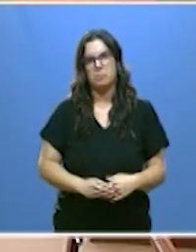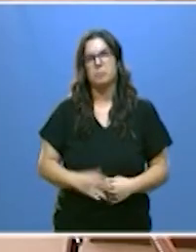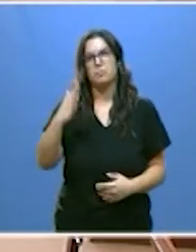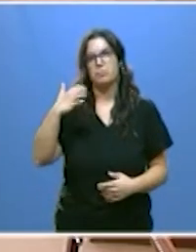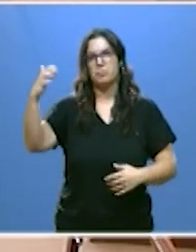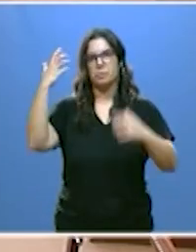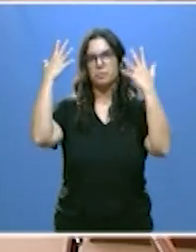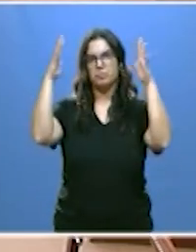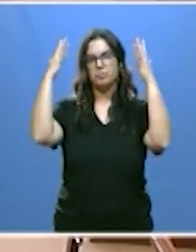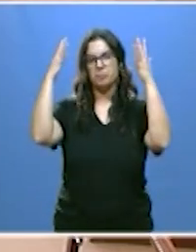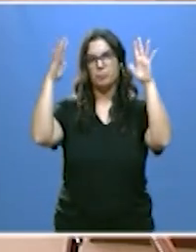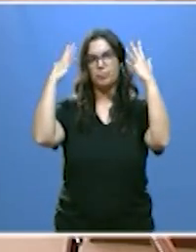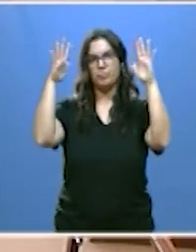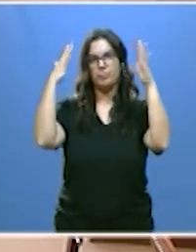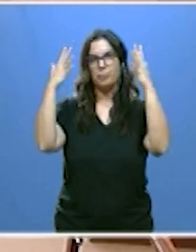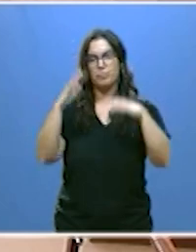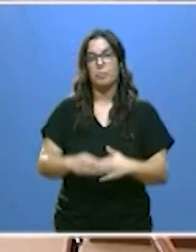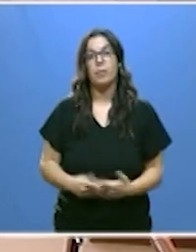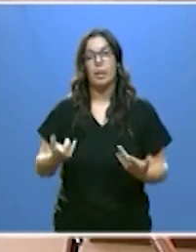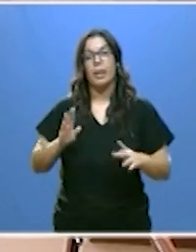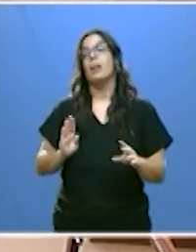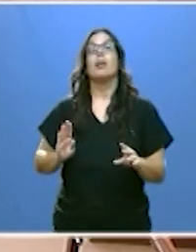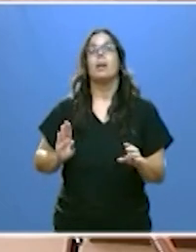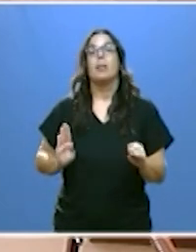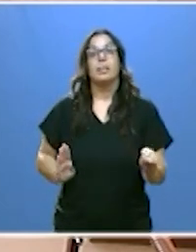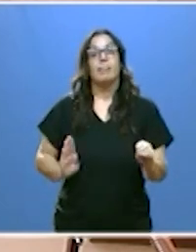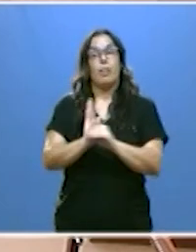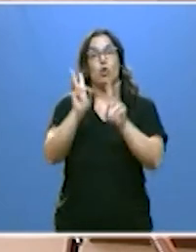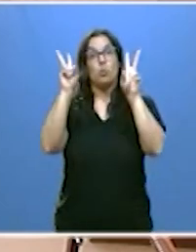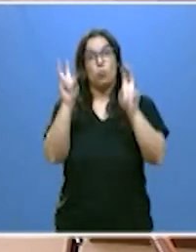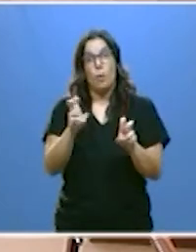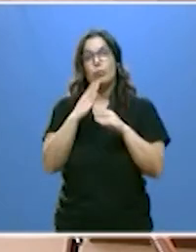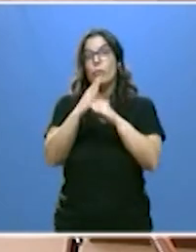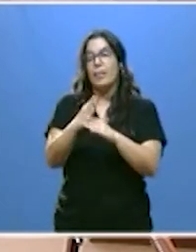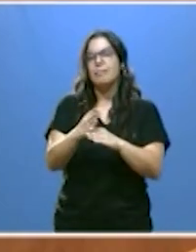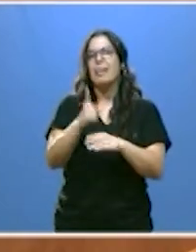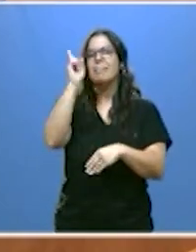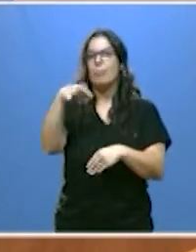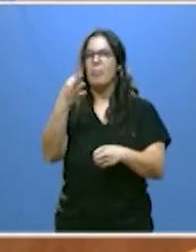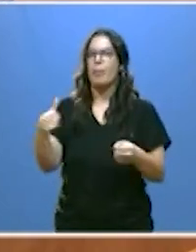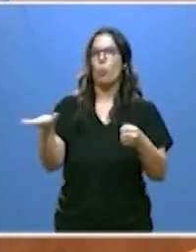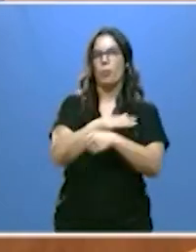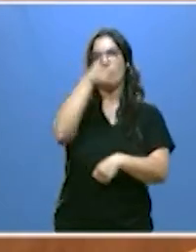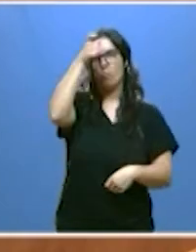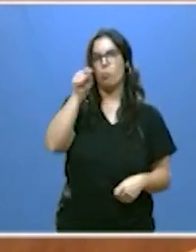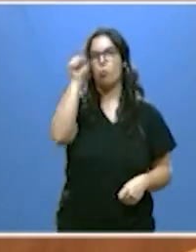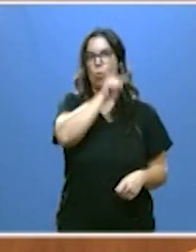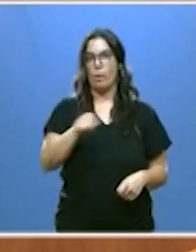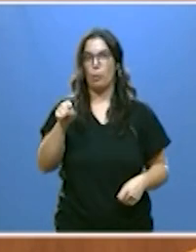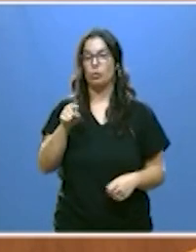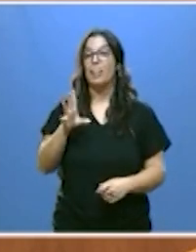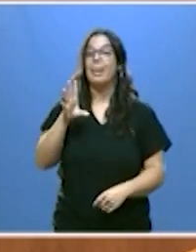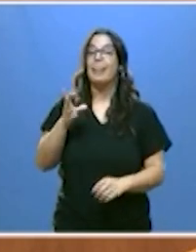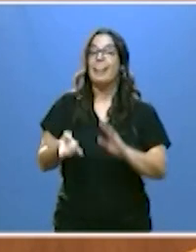esta nueva y suficiente financiación debe extenderse también al medio rural incluyendo una